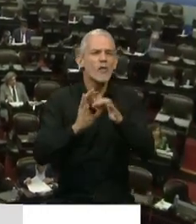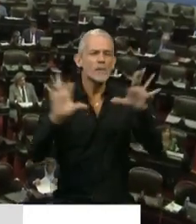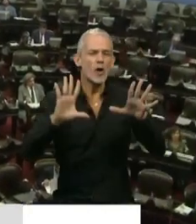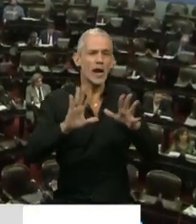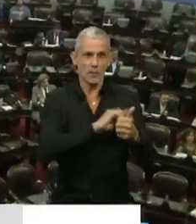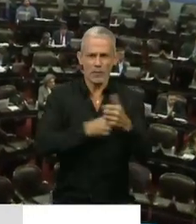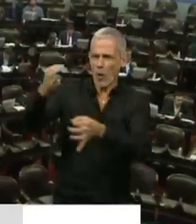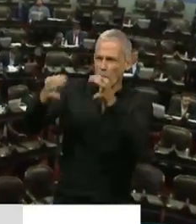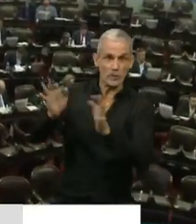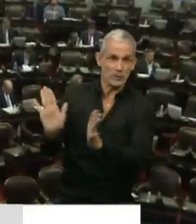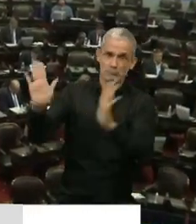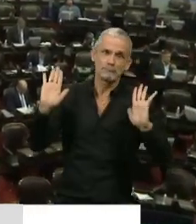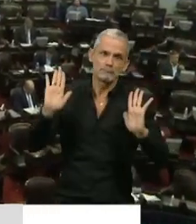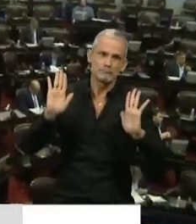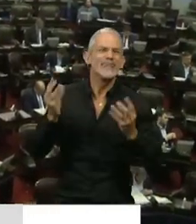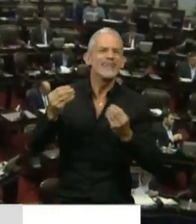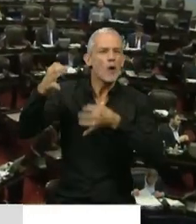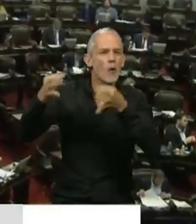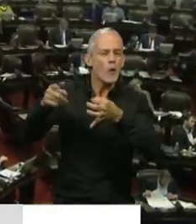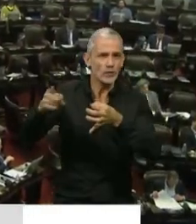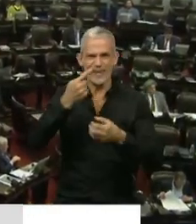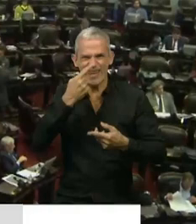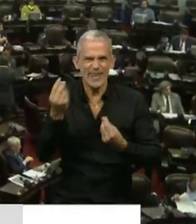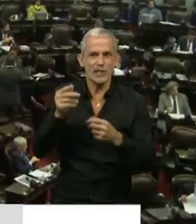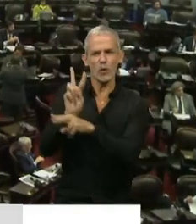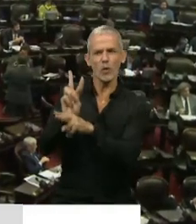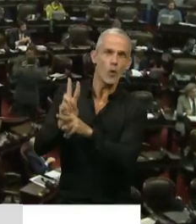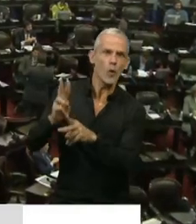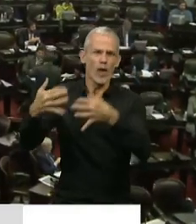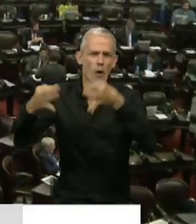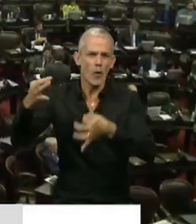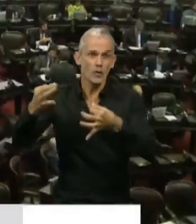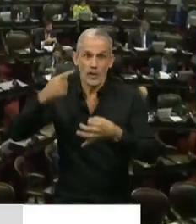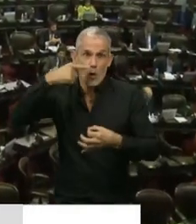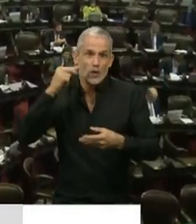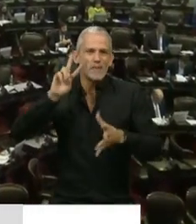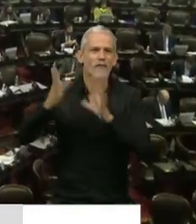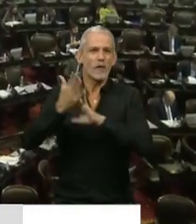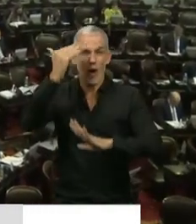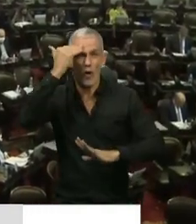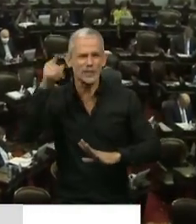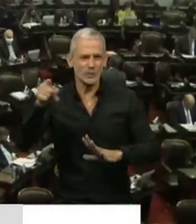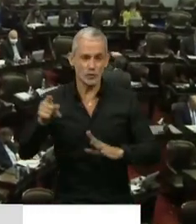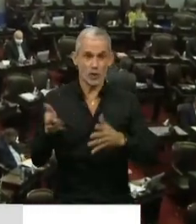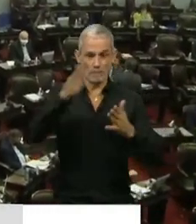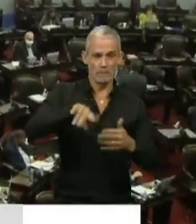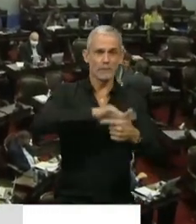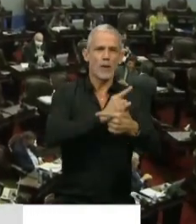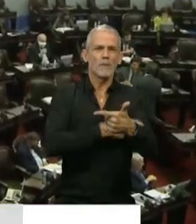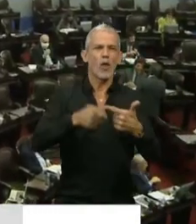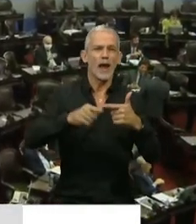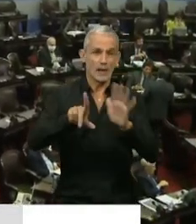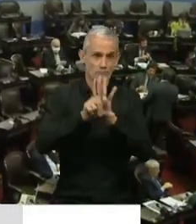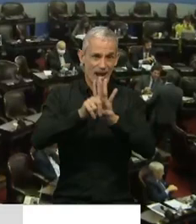Judicial sigue siendo el Poder Judicial que representa intereses conservadores y que tiene la última visión sobre lo constitucional. El Poder Legislativo está